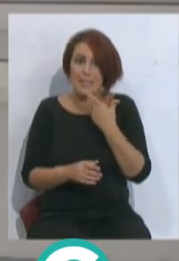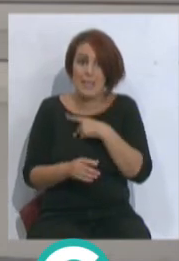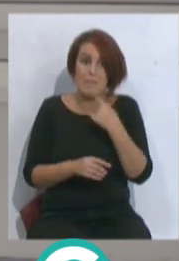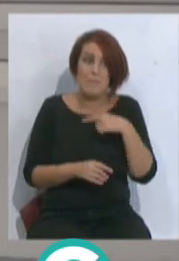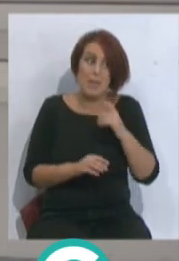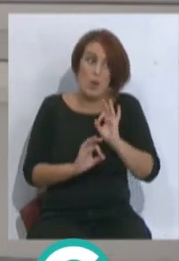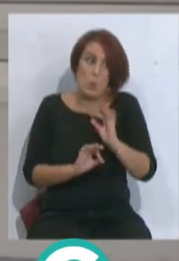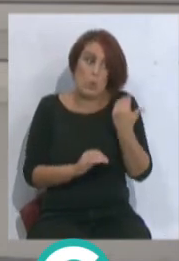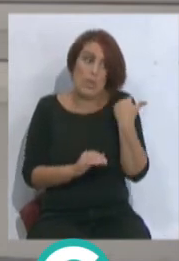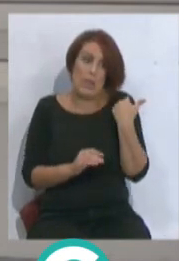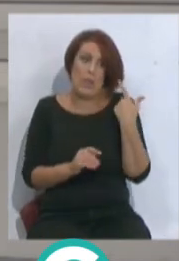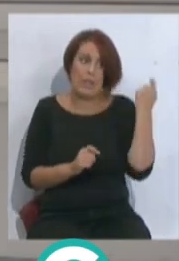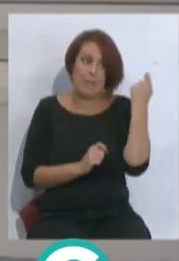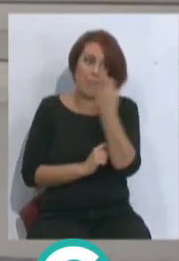cortilita.